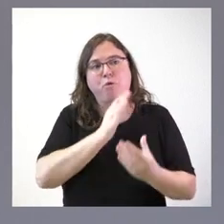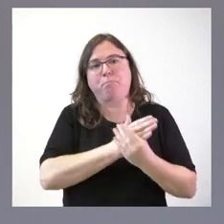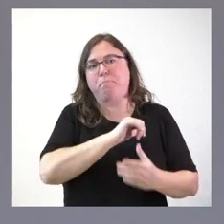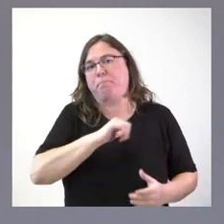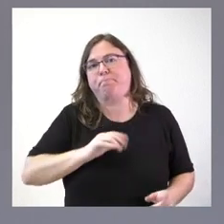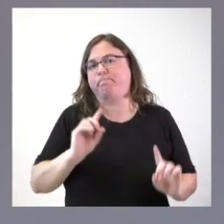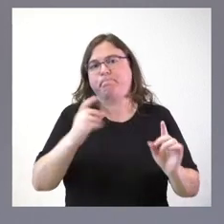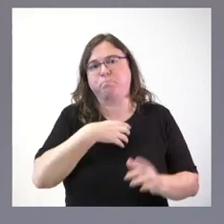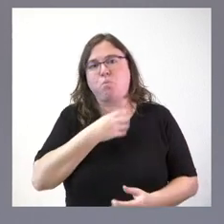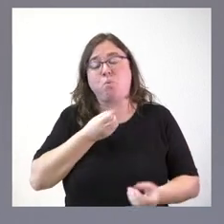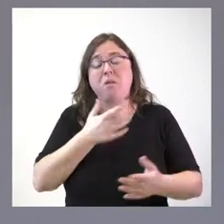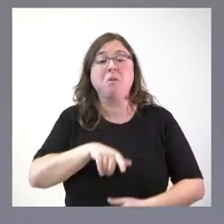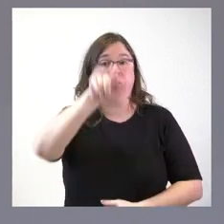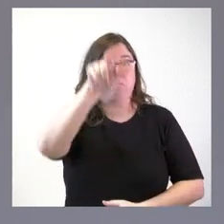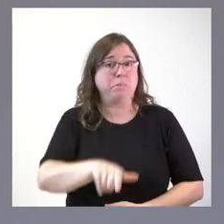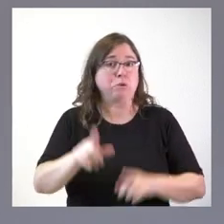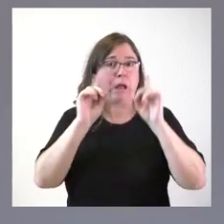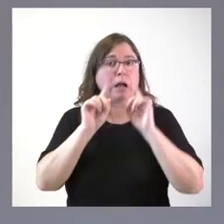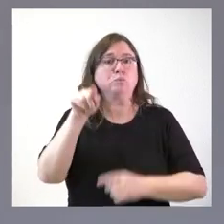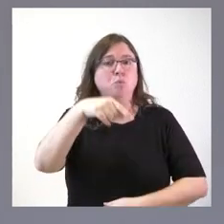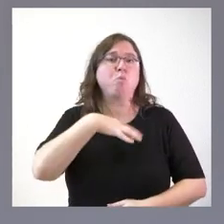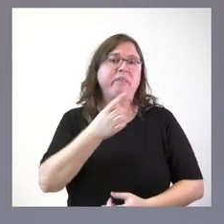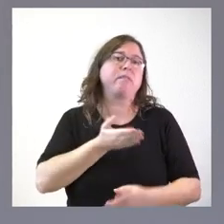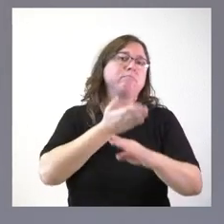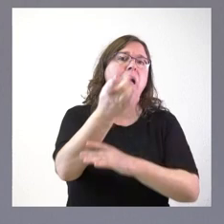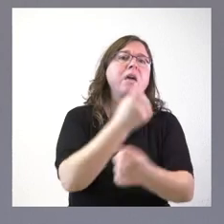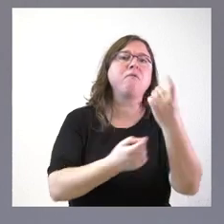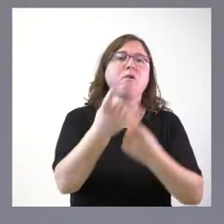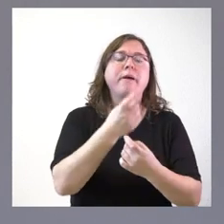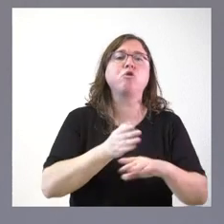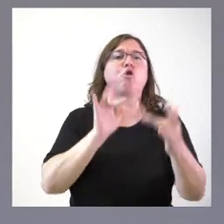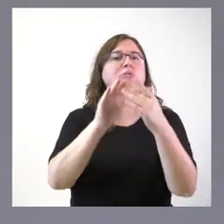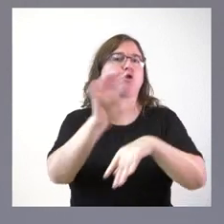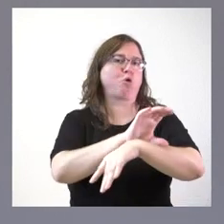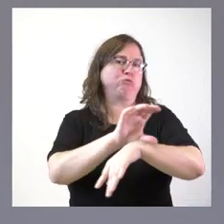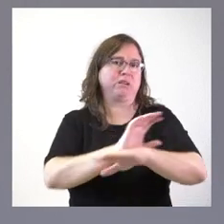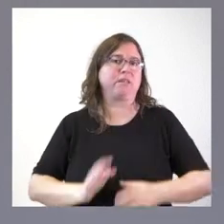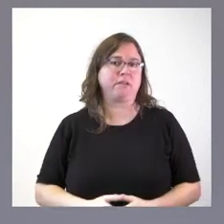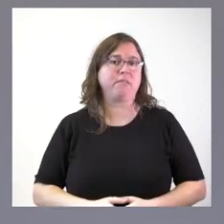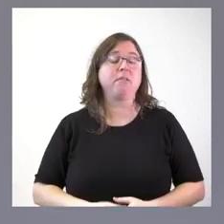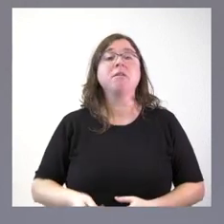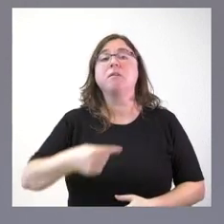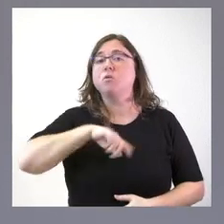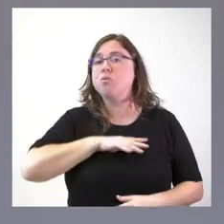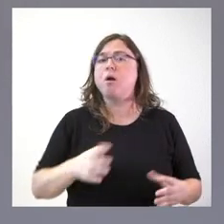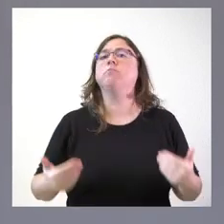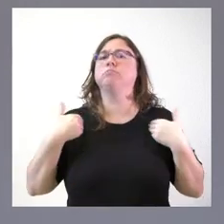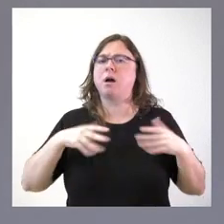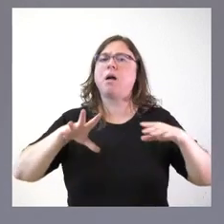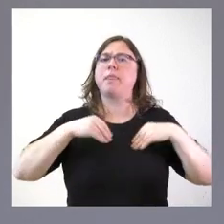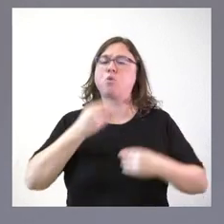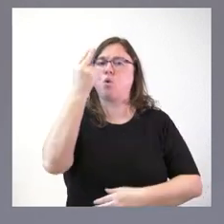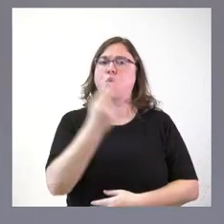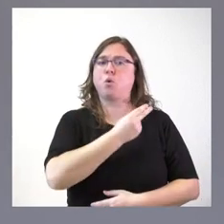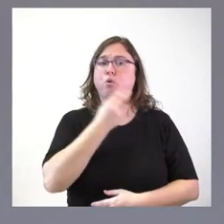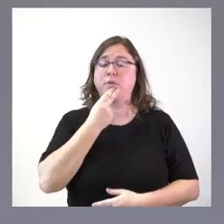seguramente el ciudadano particular o usted mismo podrá obtener información concreta de la consejería en cuestión. Nosotros lo que sí que asumimos es el compromiso de que